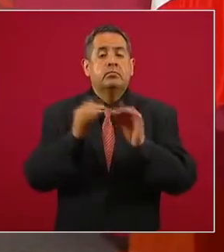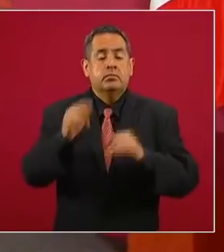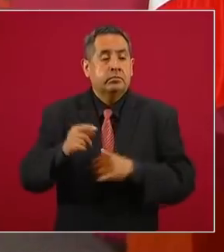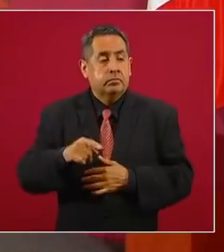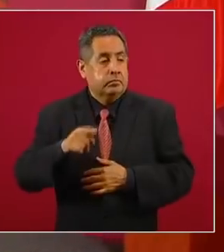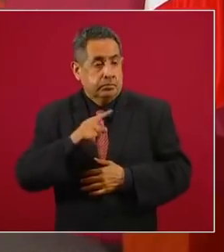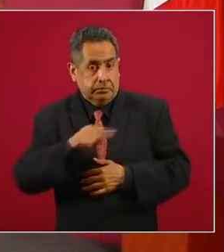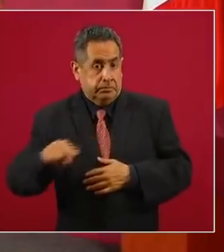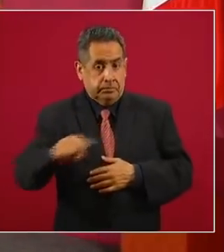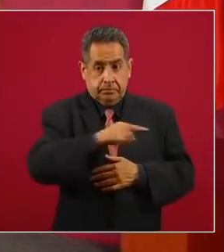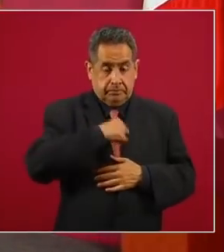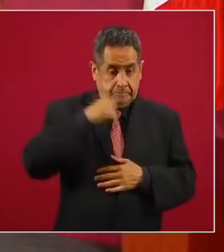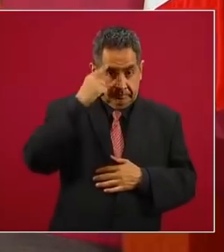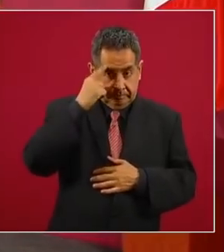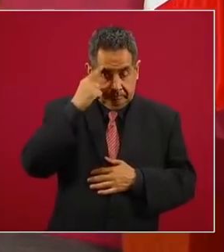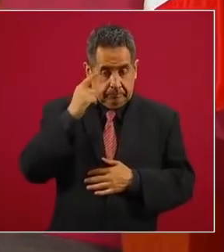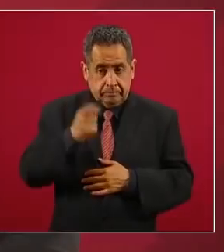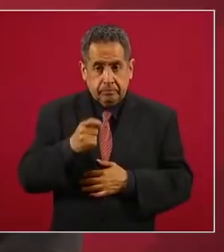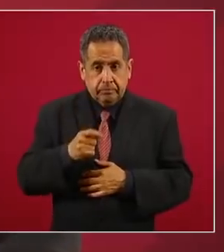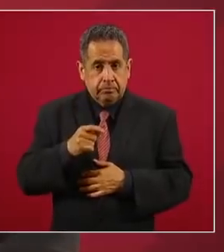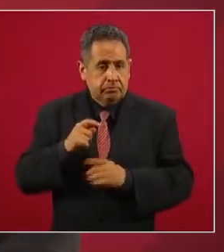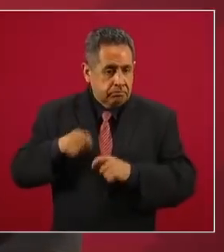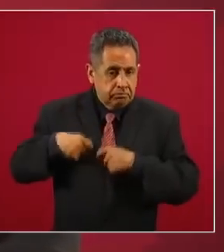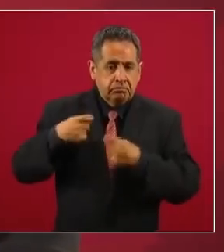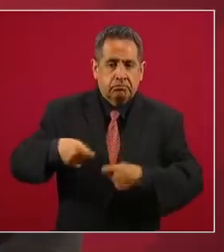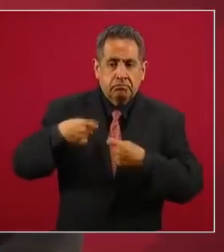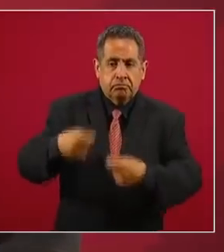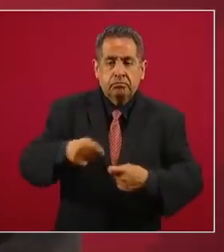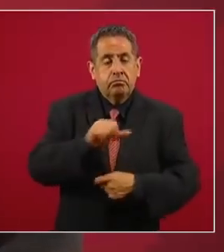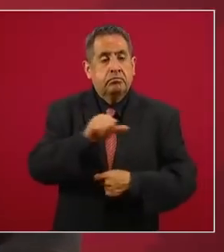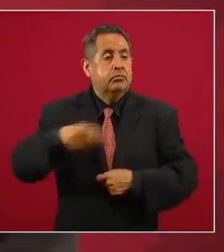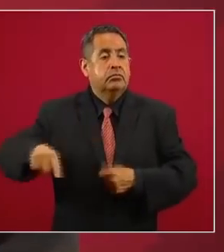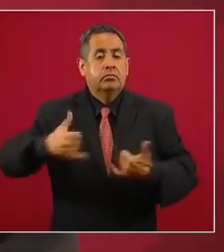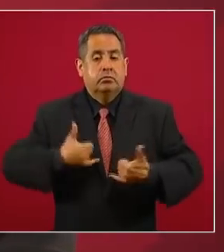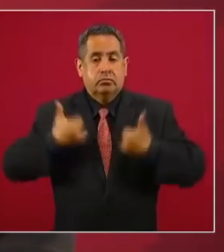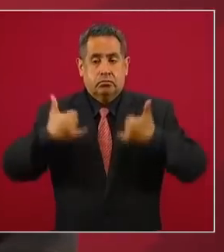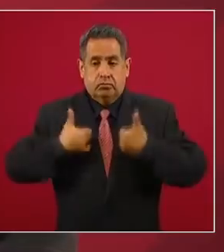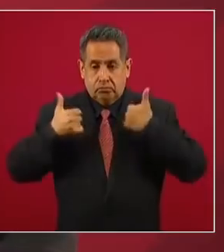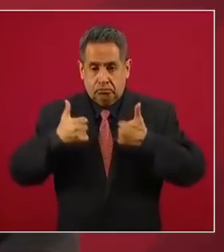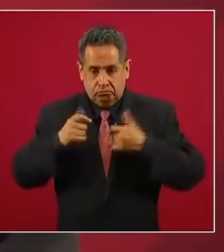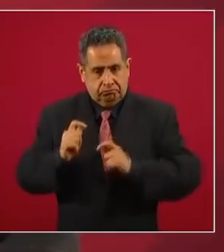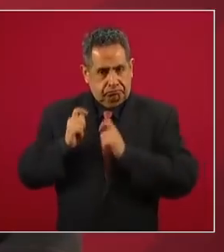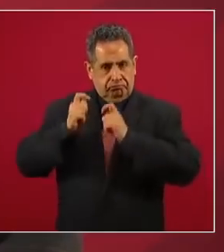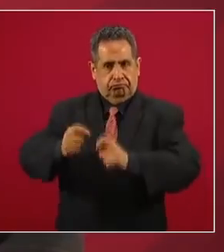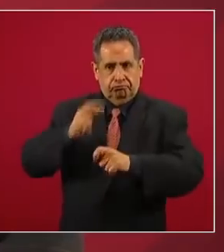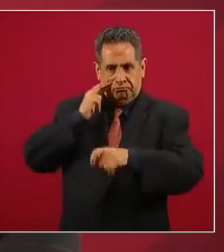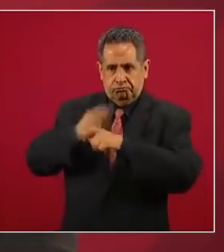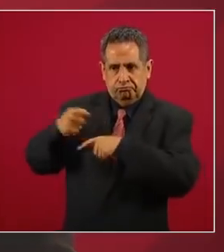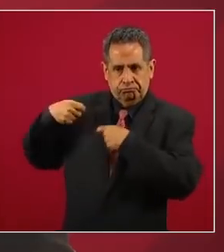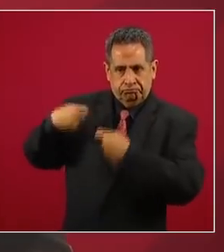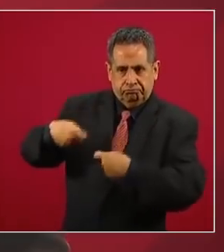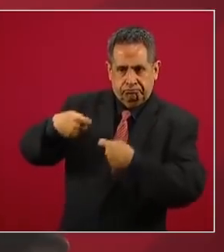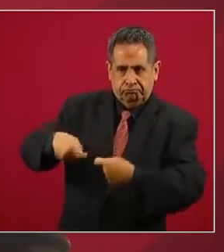formando para que entreguemos la estafeta a las nuevas generaciones con